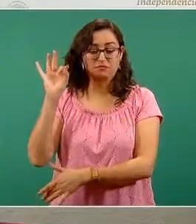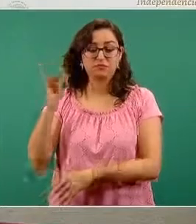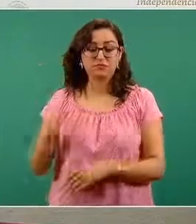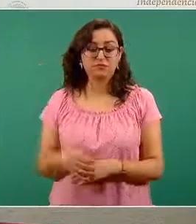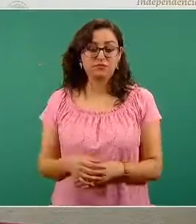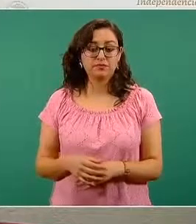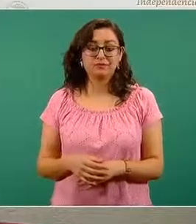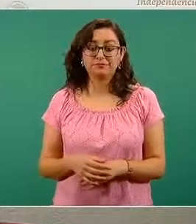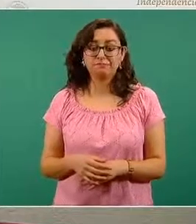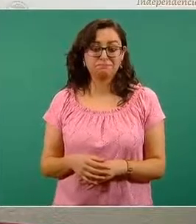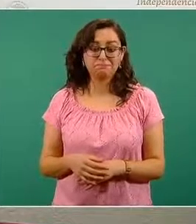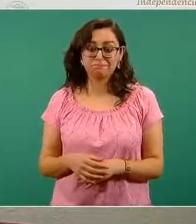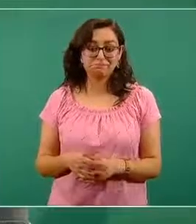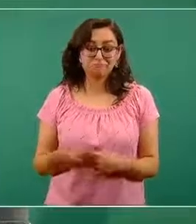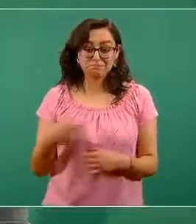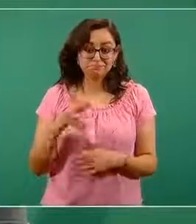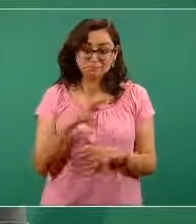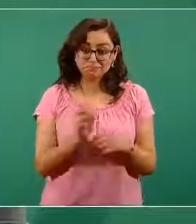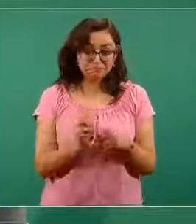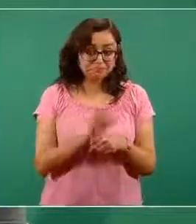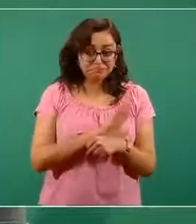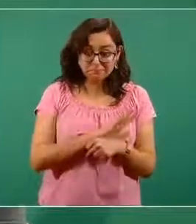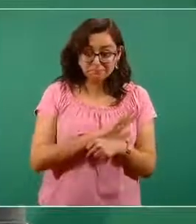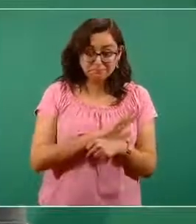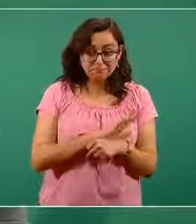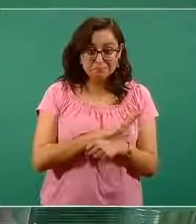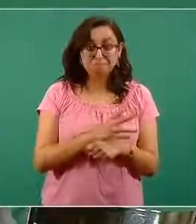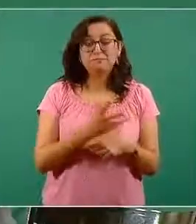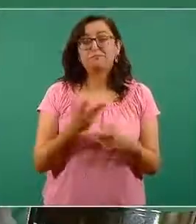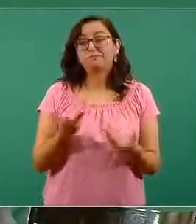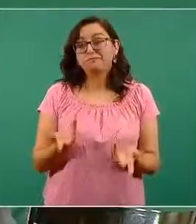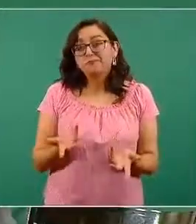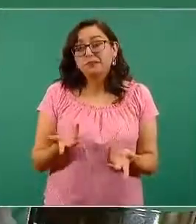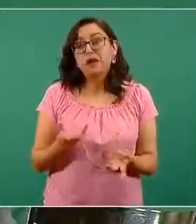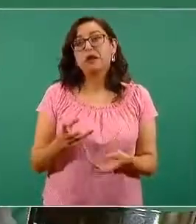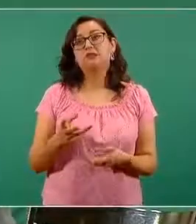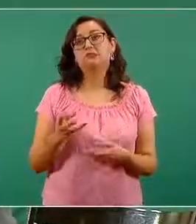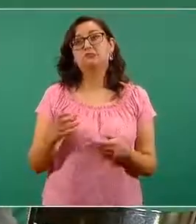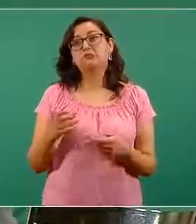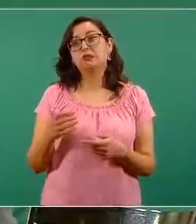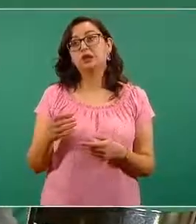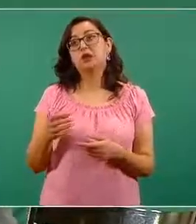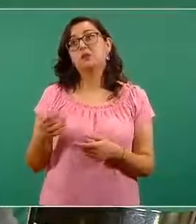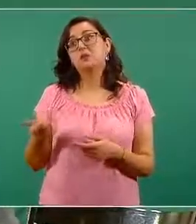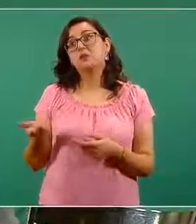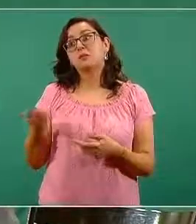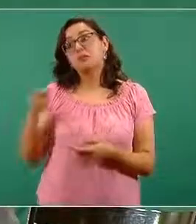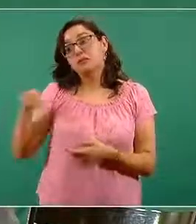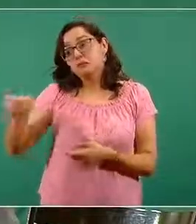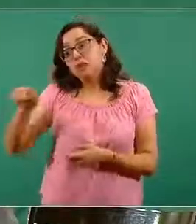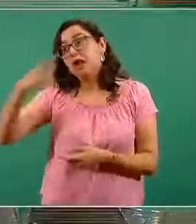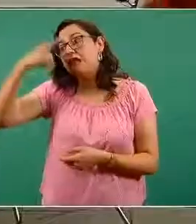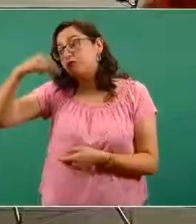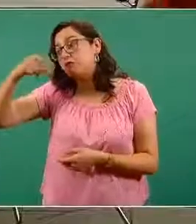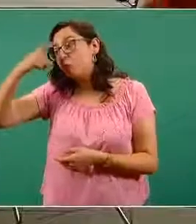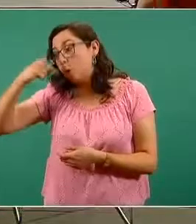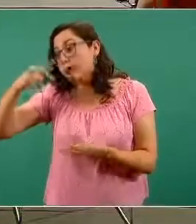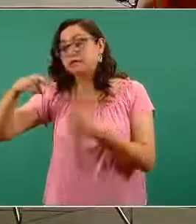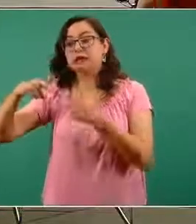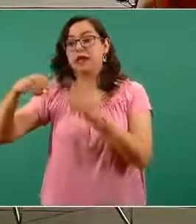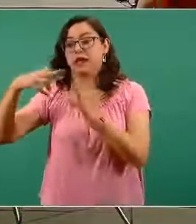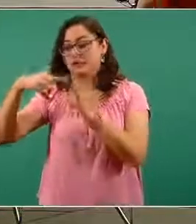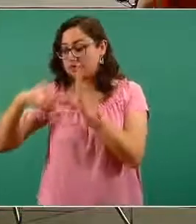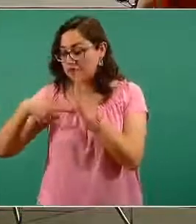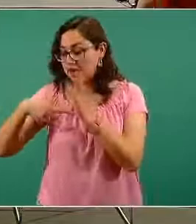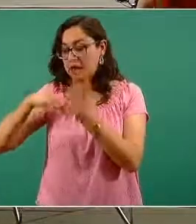las medidas básicas de prevención, más un tratamiento, más una vacuna, esto nos